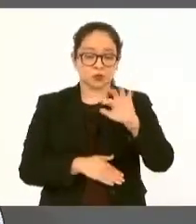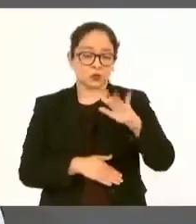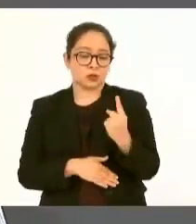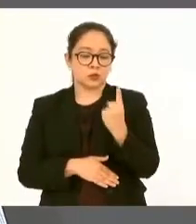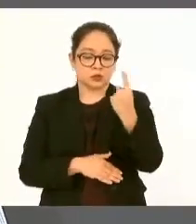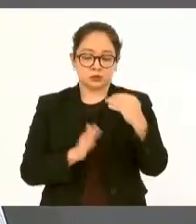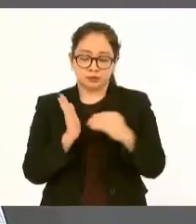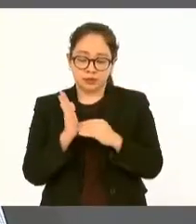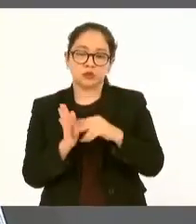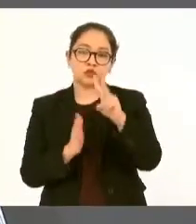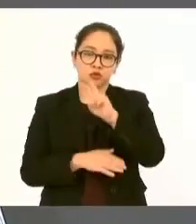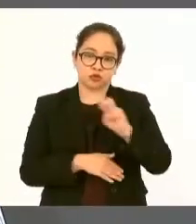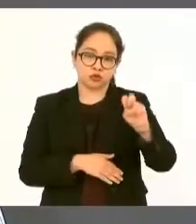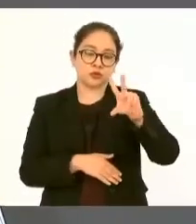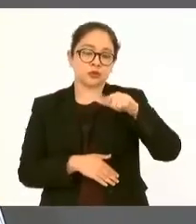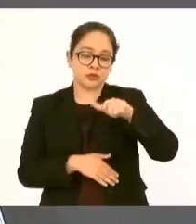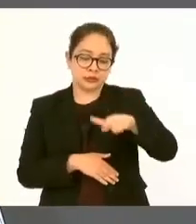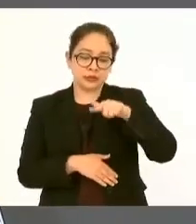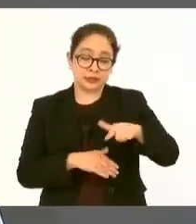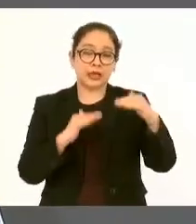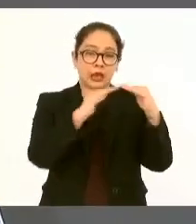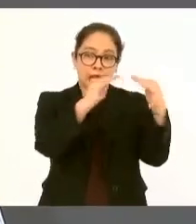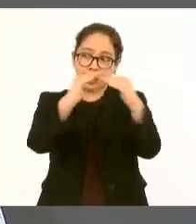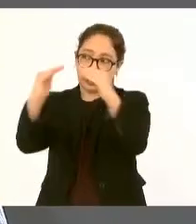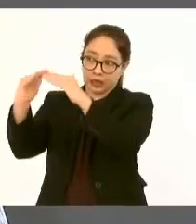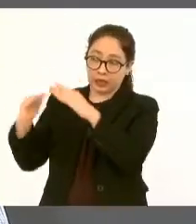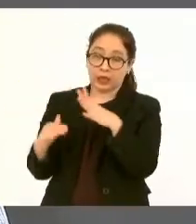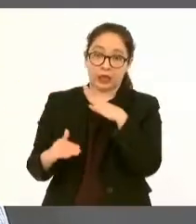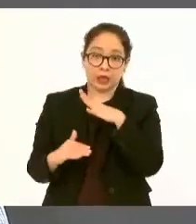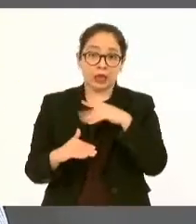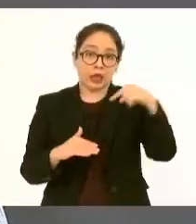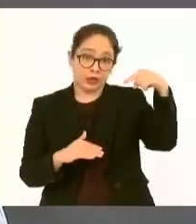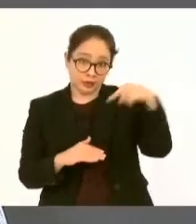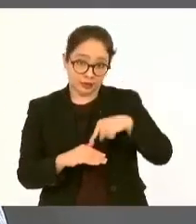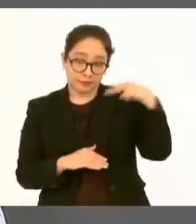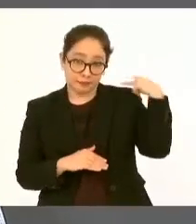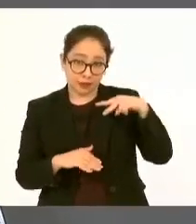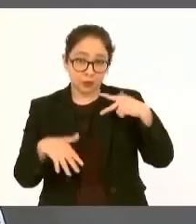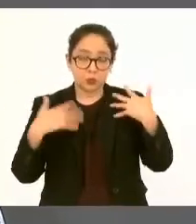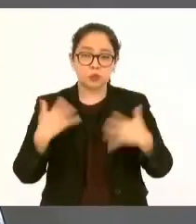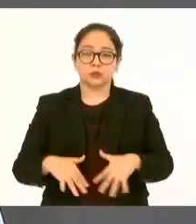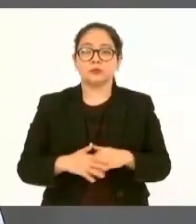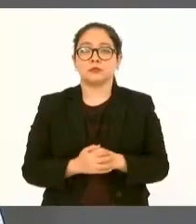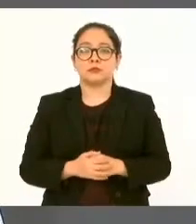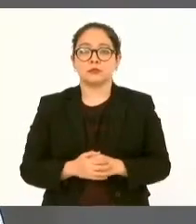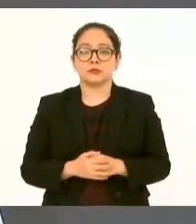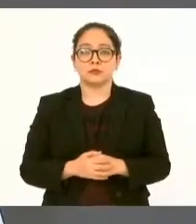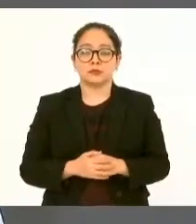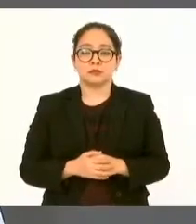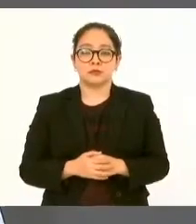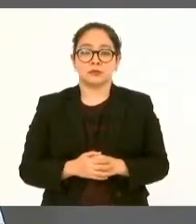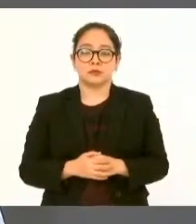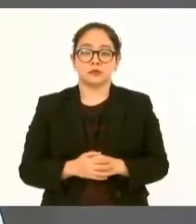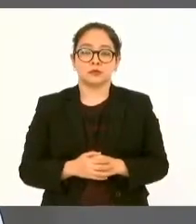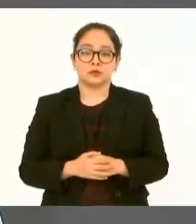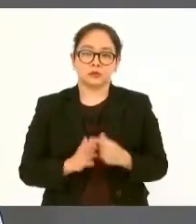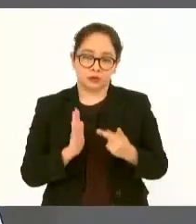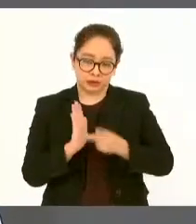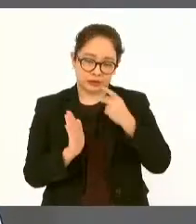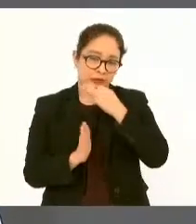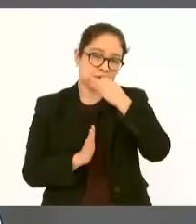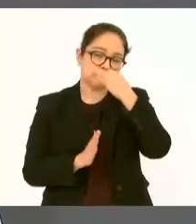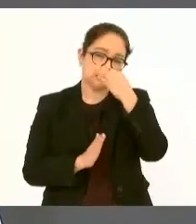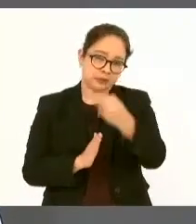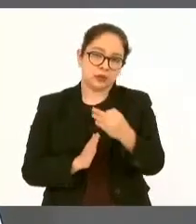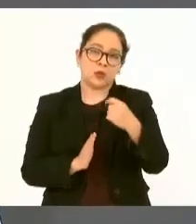mil doscientas diecisiete viviendas. Y, repito, hay un millón ochocientos treinta